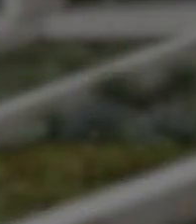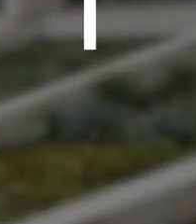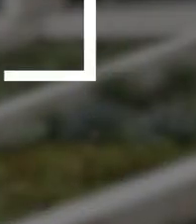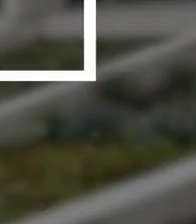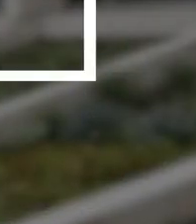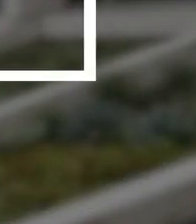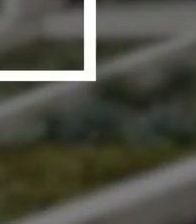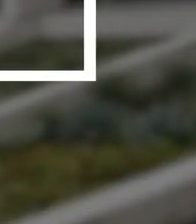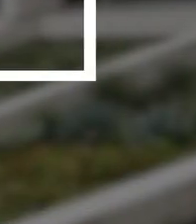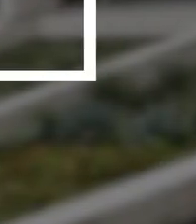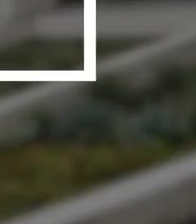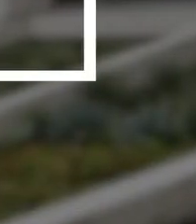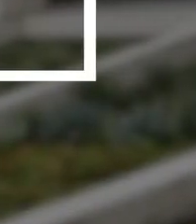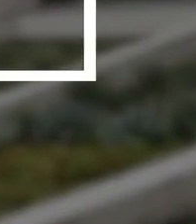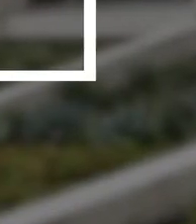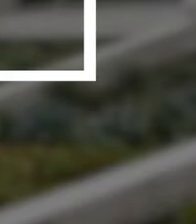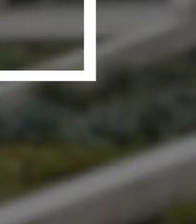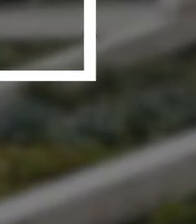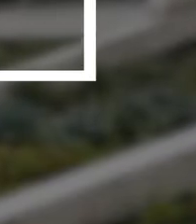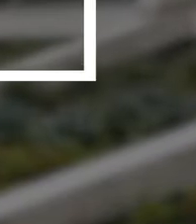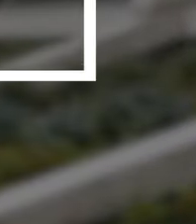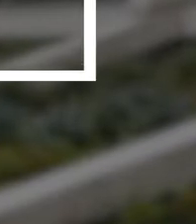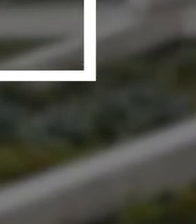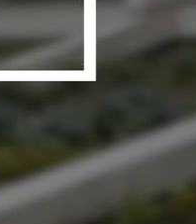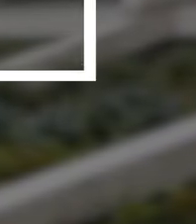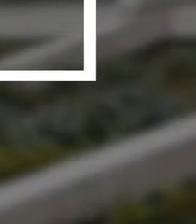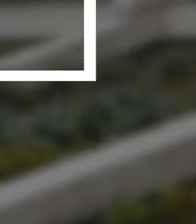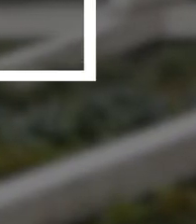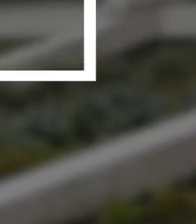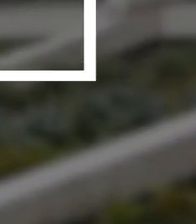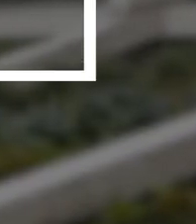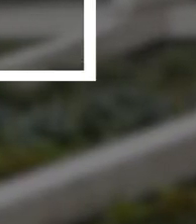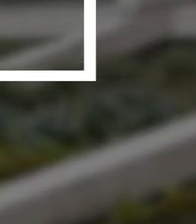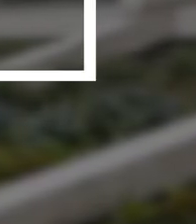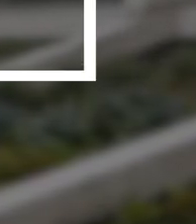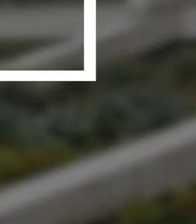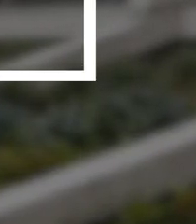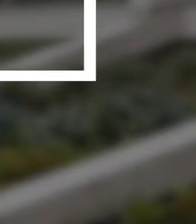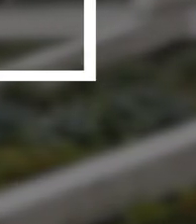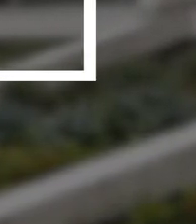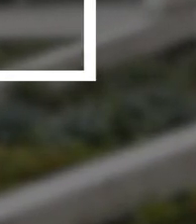20 preguntas con el senador Germán Martínez, Grupo Parlamentario Plural.